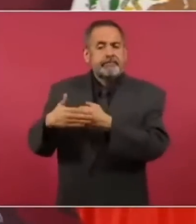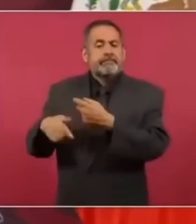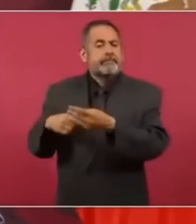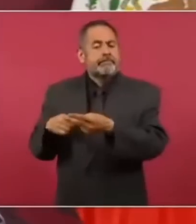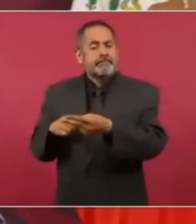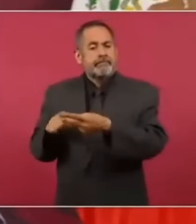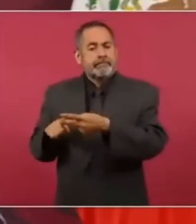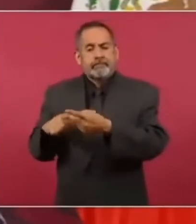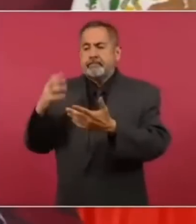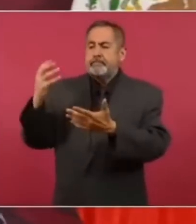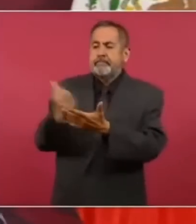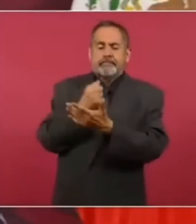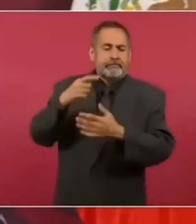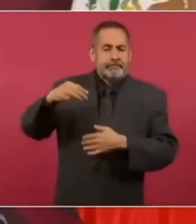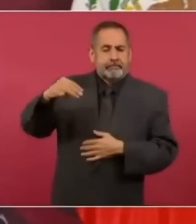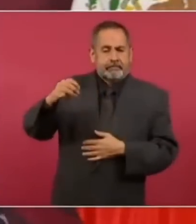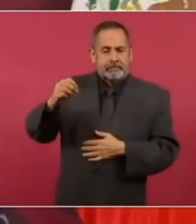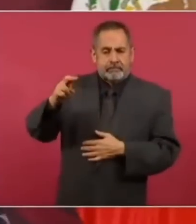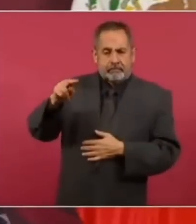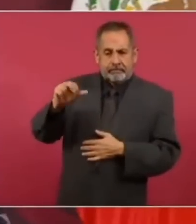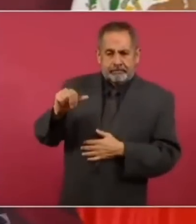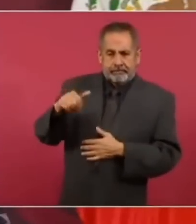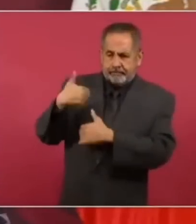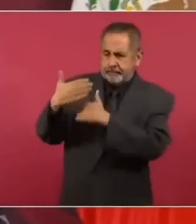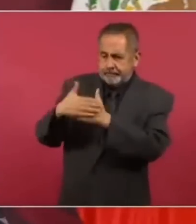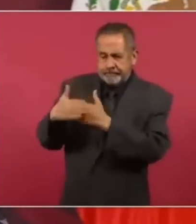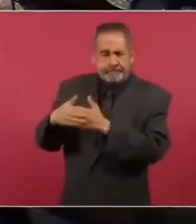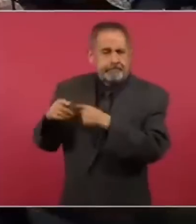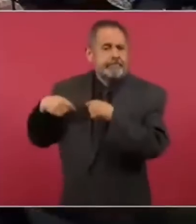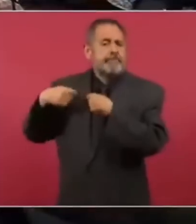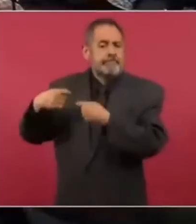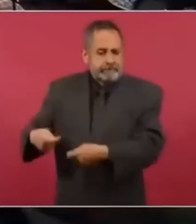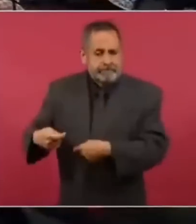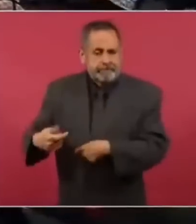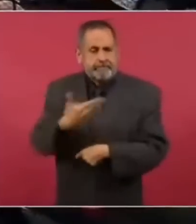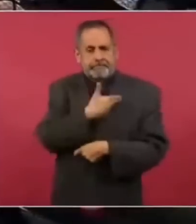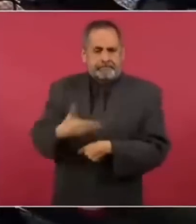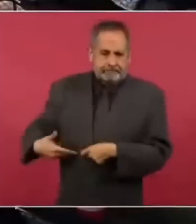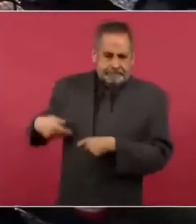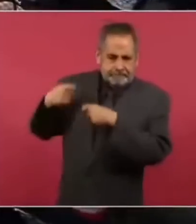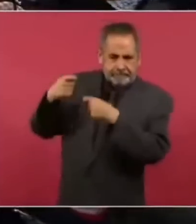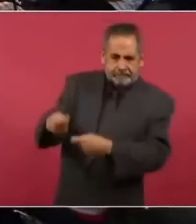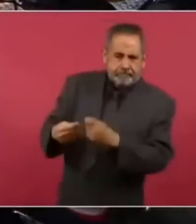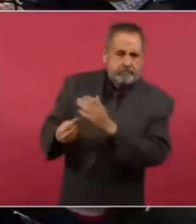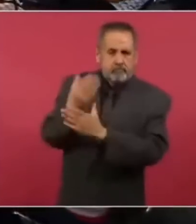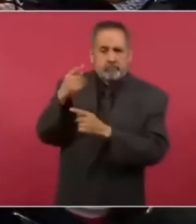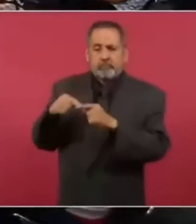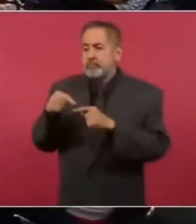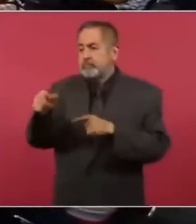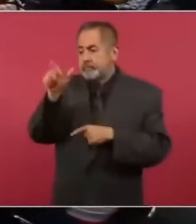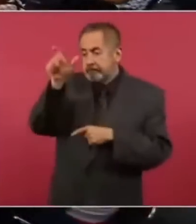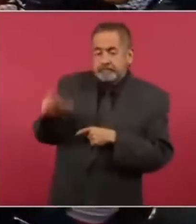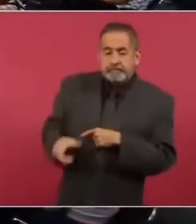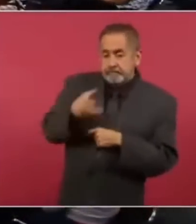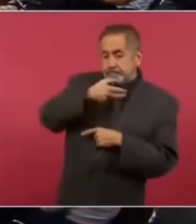triunfe nuestro movimiento que continúe la transformación pero ya va a haber